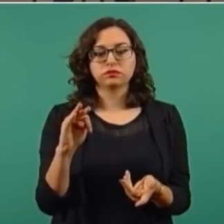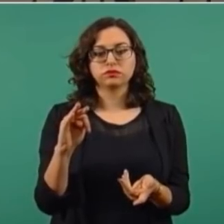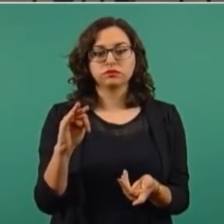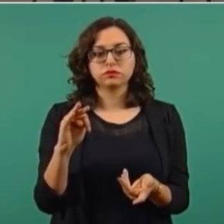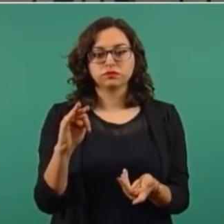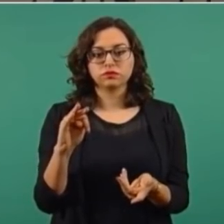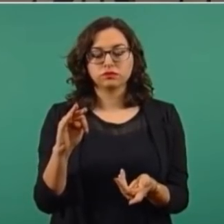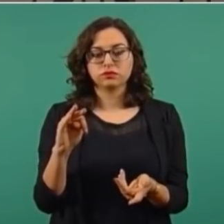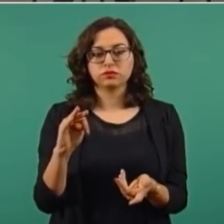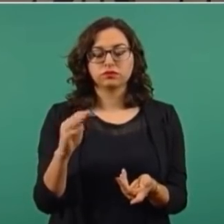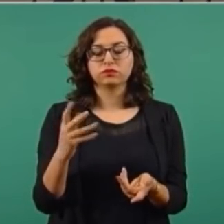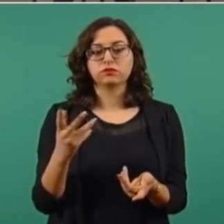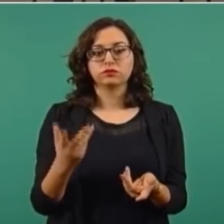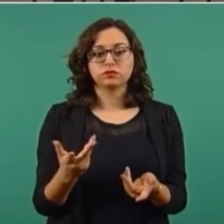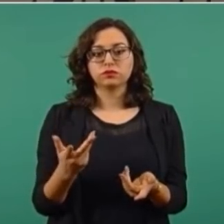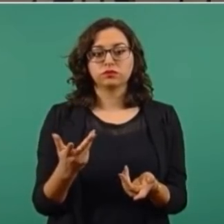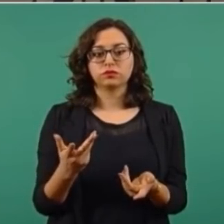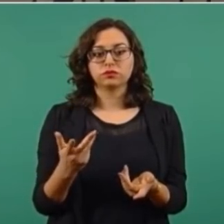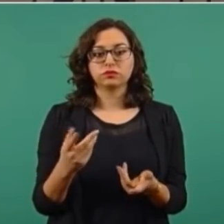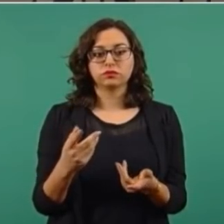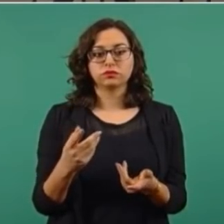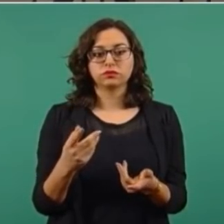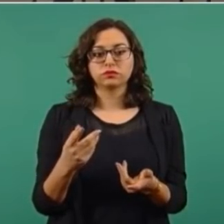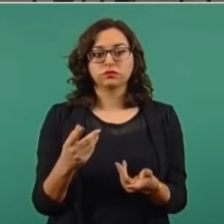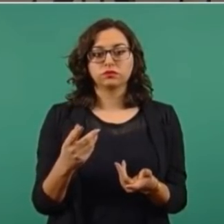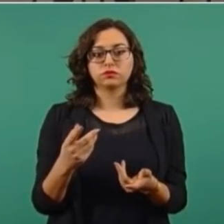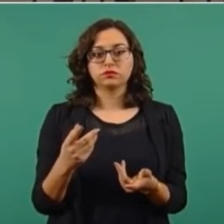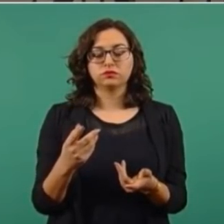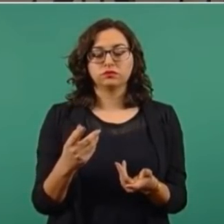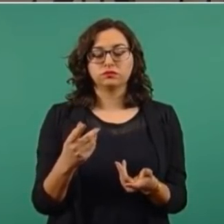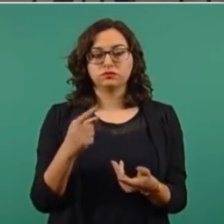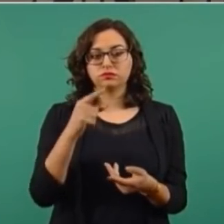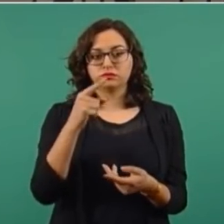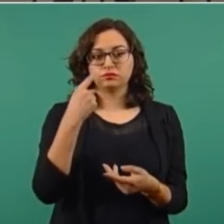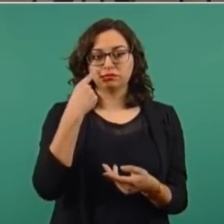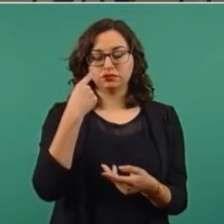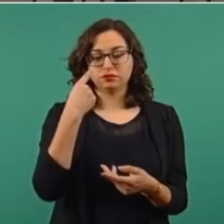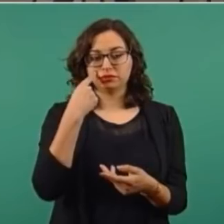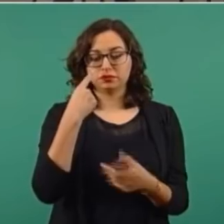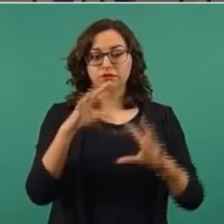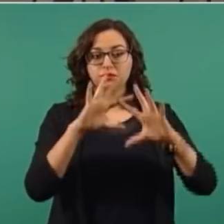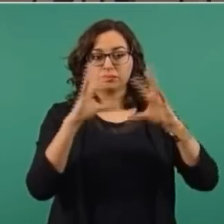Si se incluye aquí 61%,